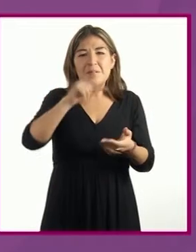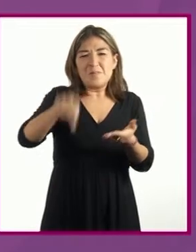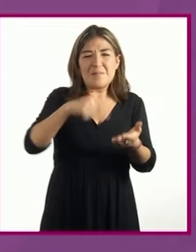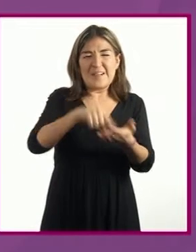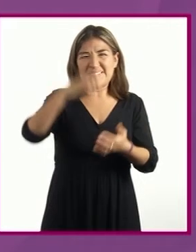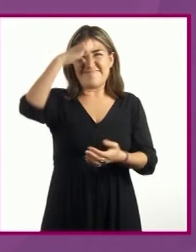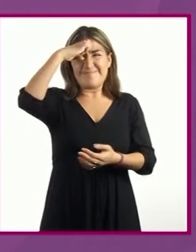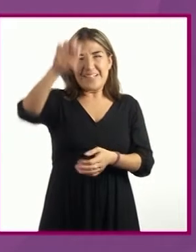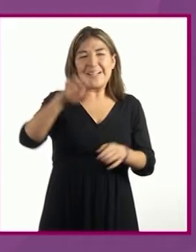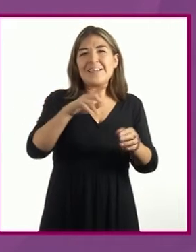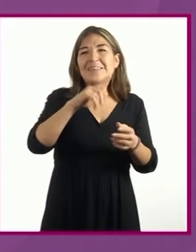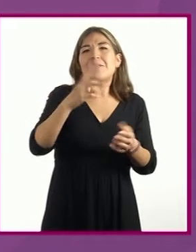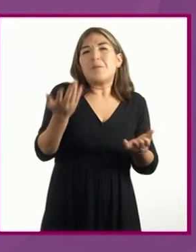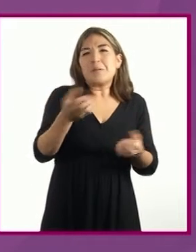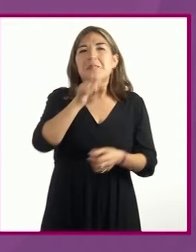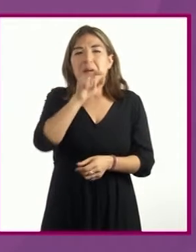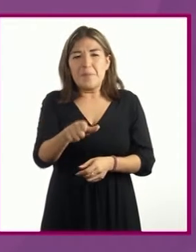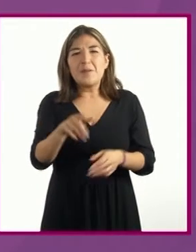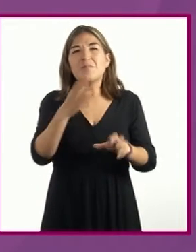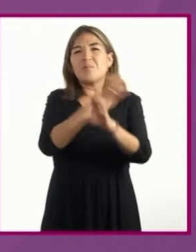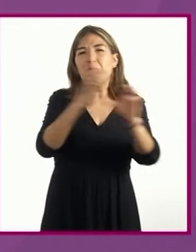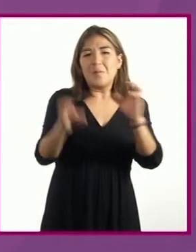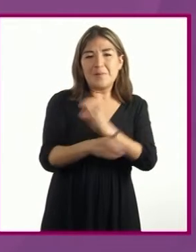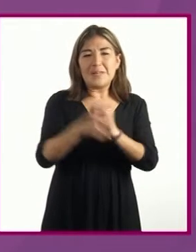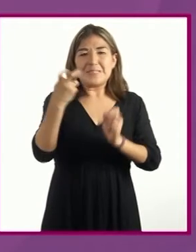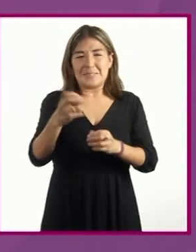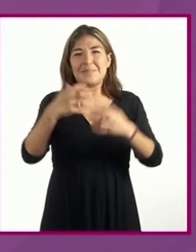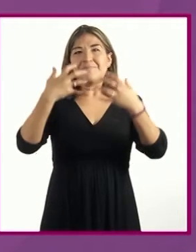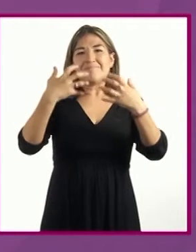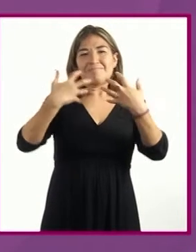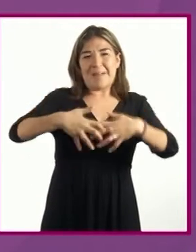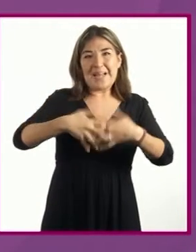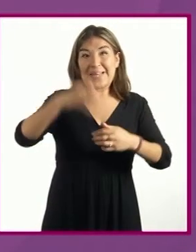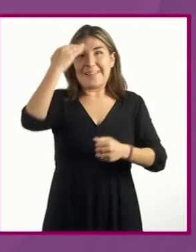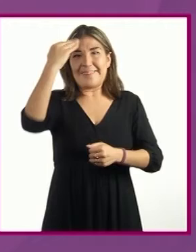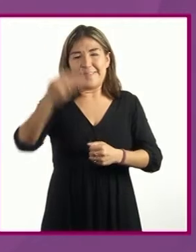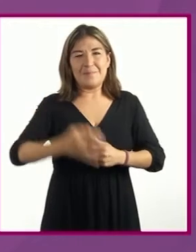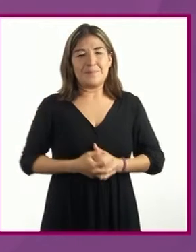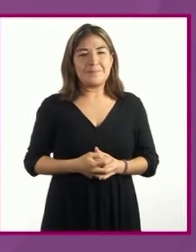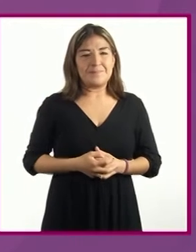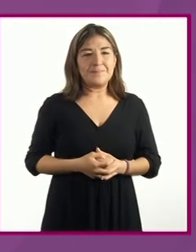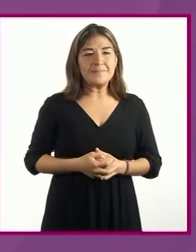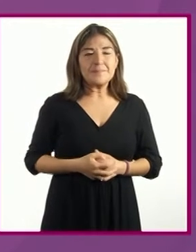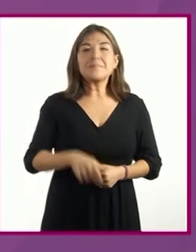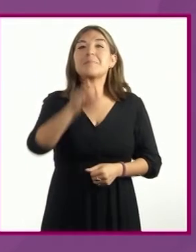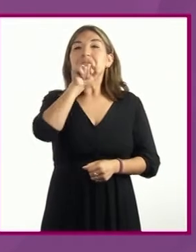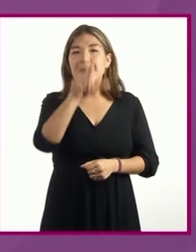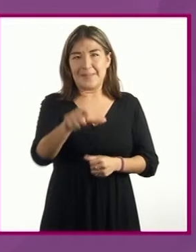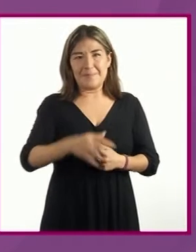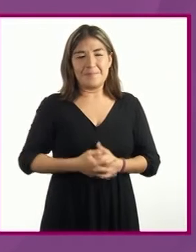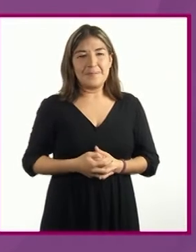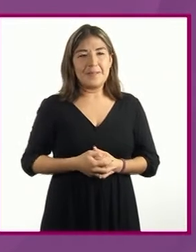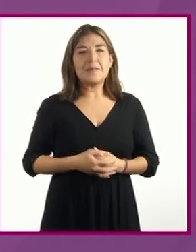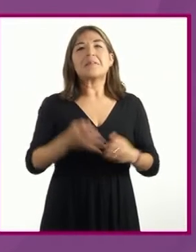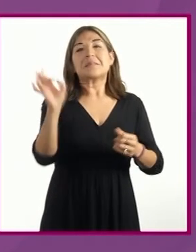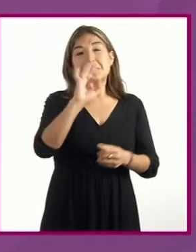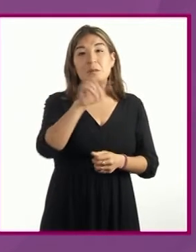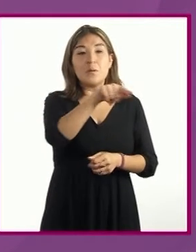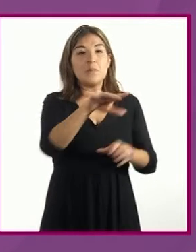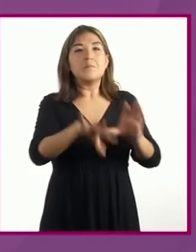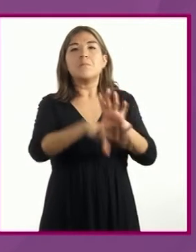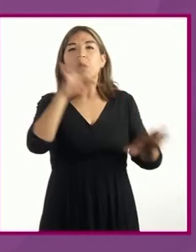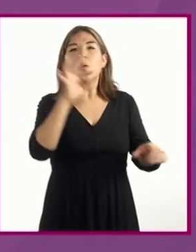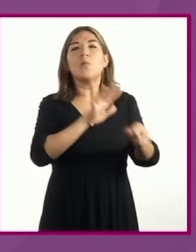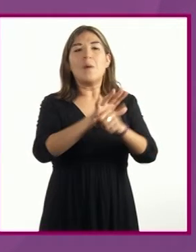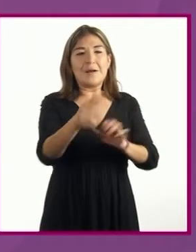o detalles de ciertos objetos, como en la máquina del tiempo. También puede ser que se opte por